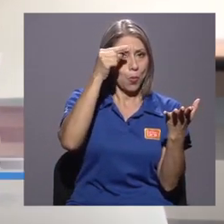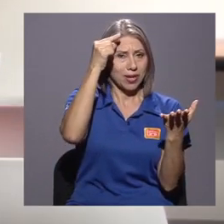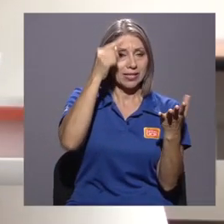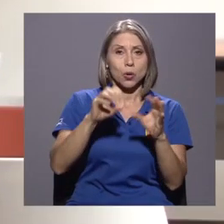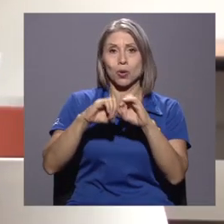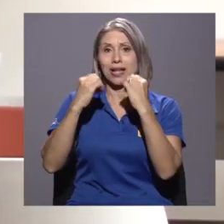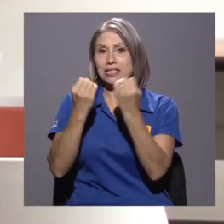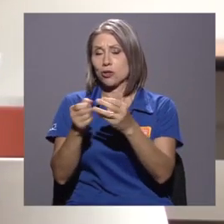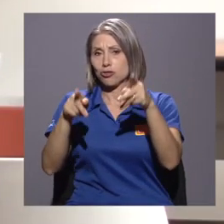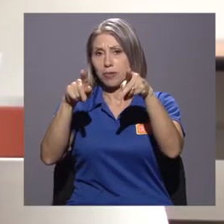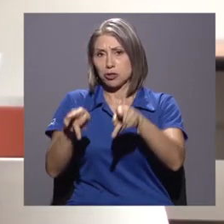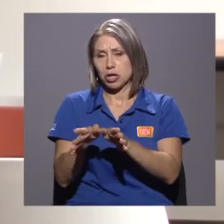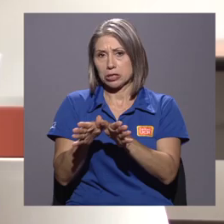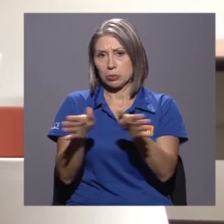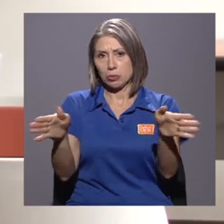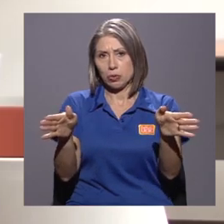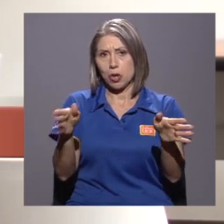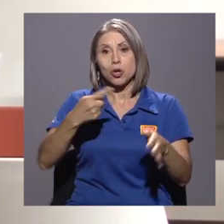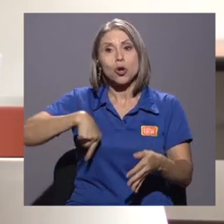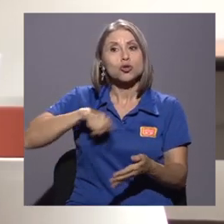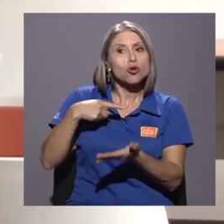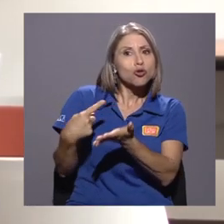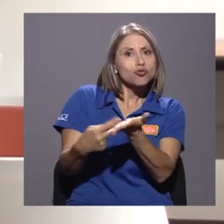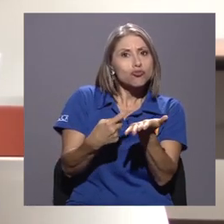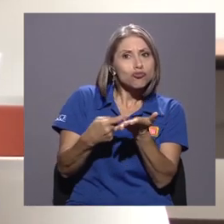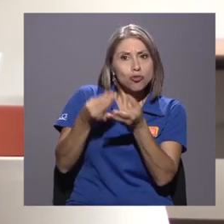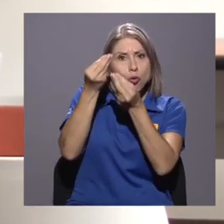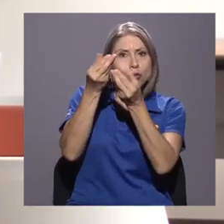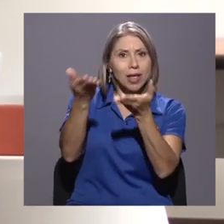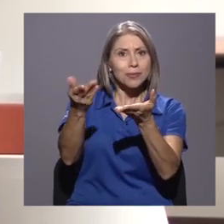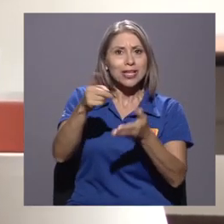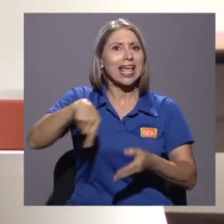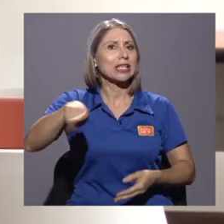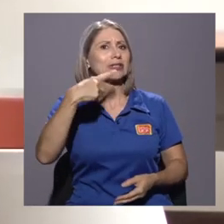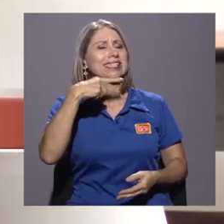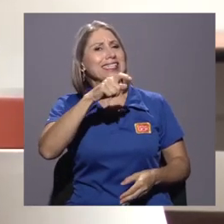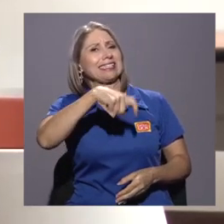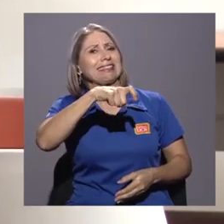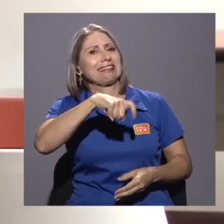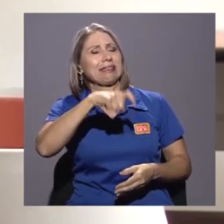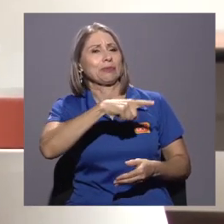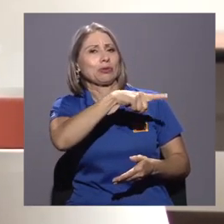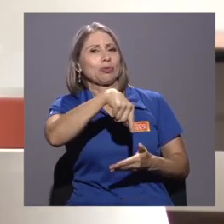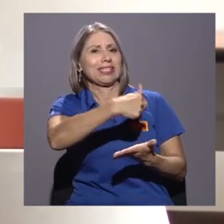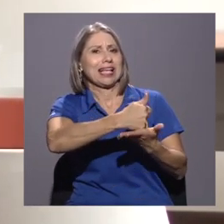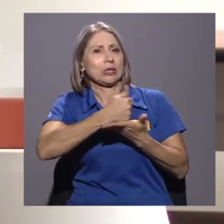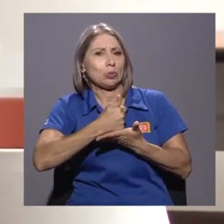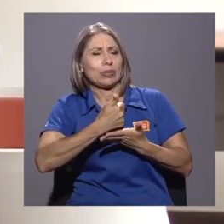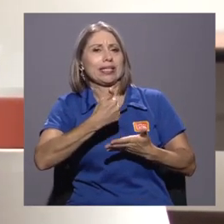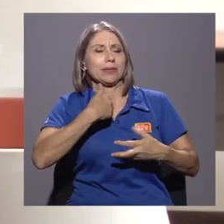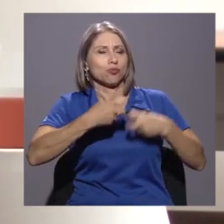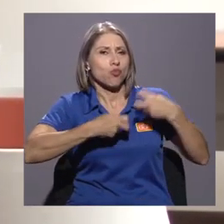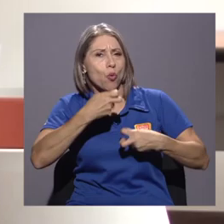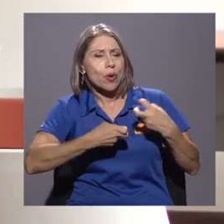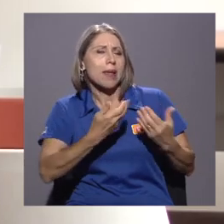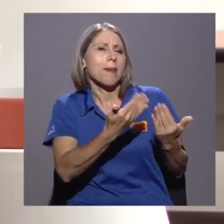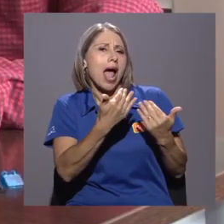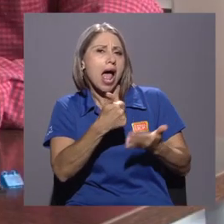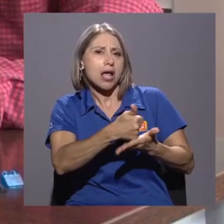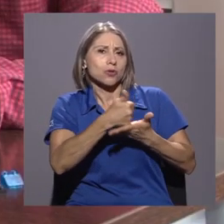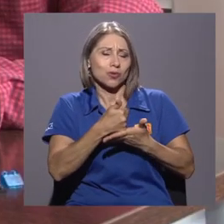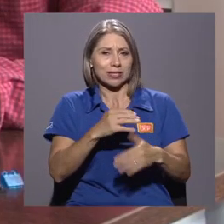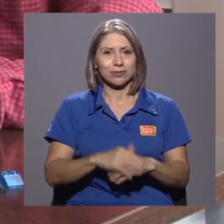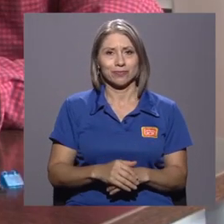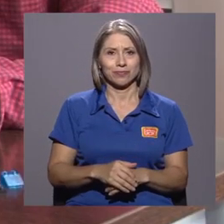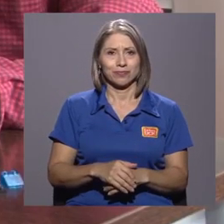con las que empezamos a contarles la idea de InnovaApp, nos dicen necesitamos que nos ayuden, tenemos este problema, ayúdenos a abordar esta situación.